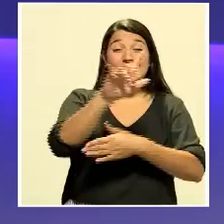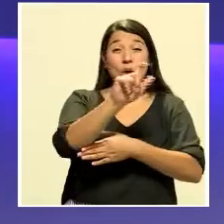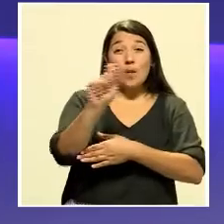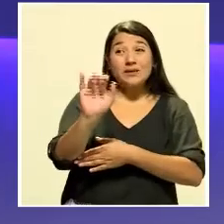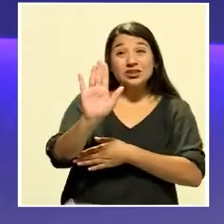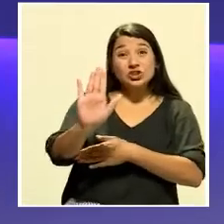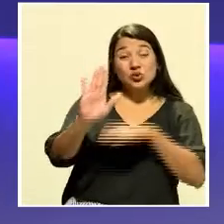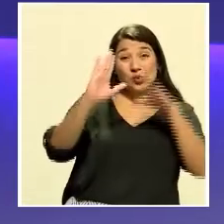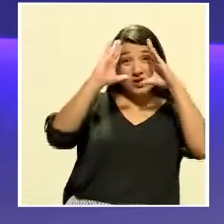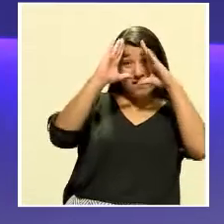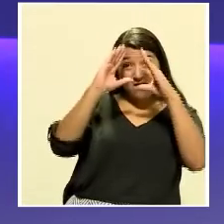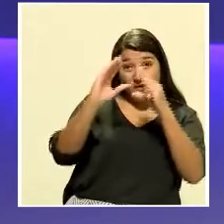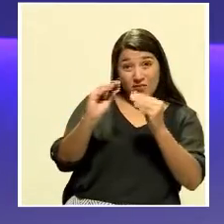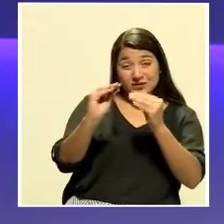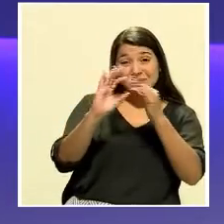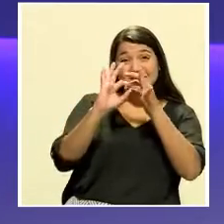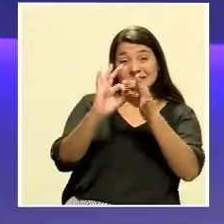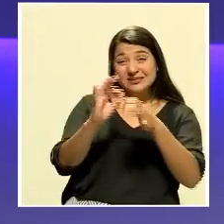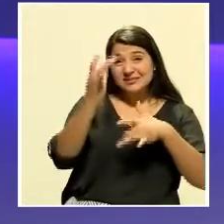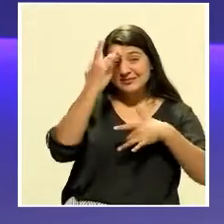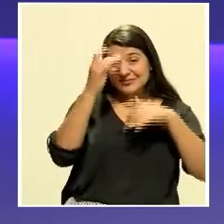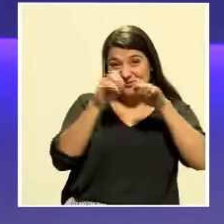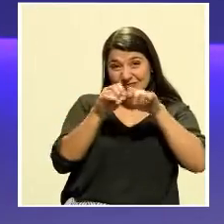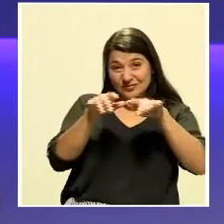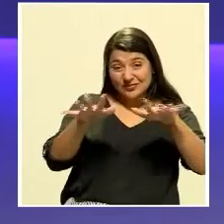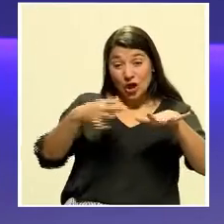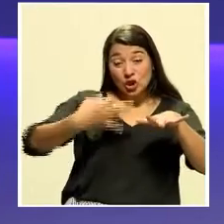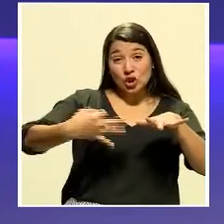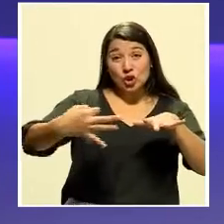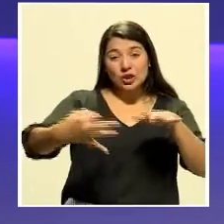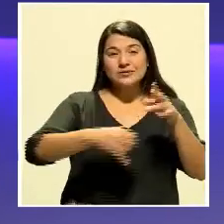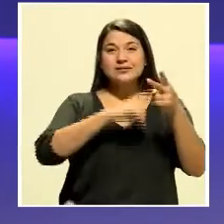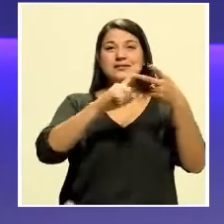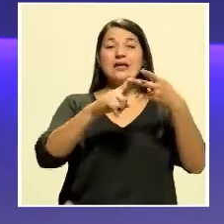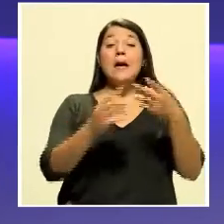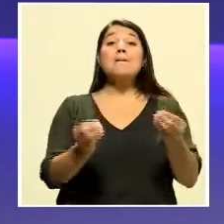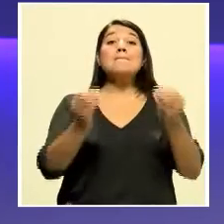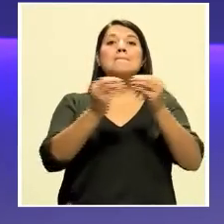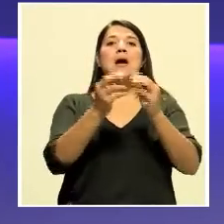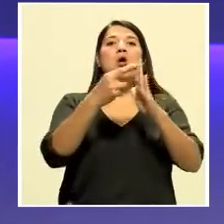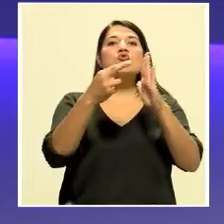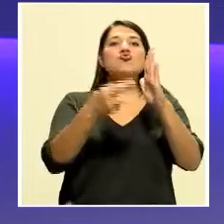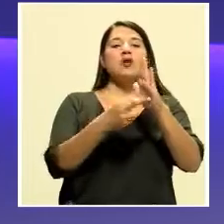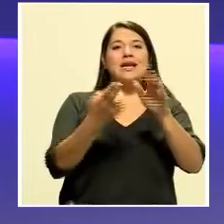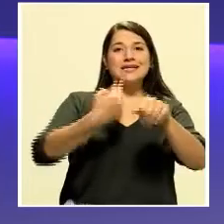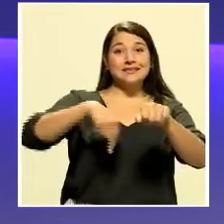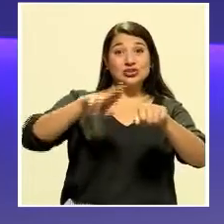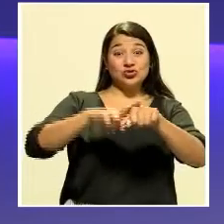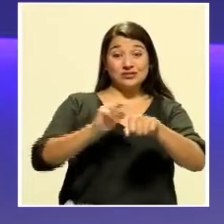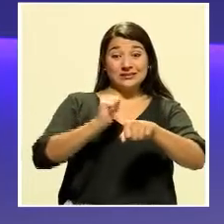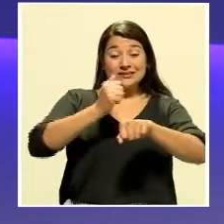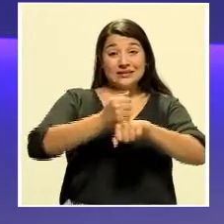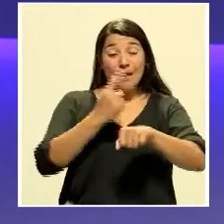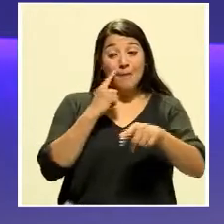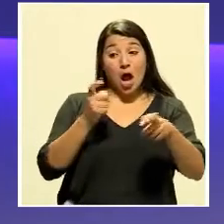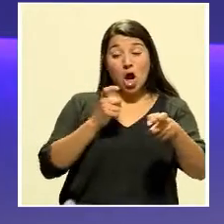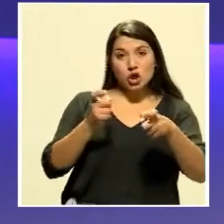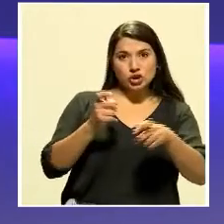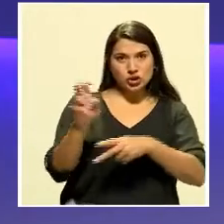epidemiológicos diarios y las reglas nacionales que dispuso para contener la propagación del virus